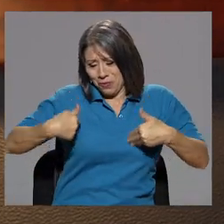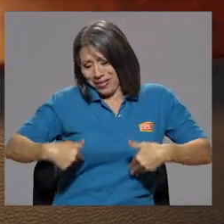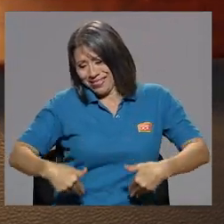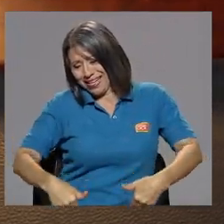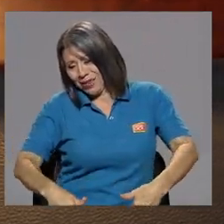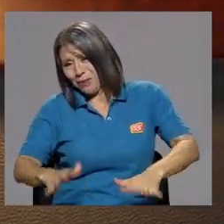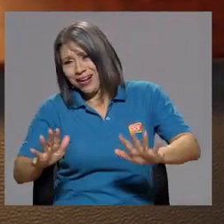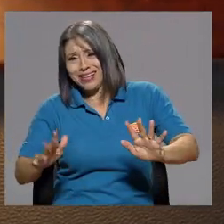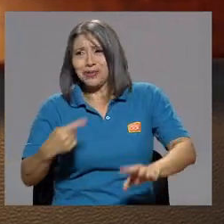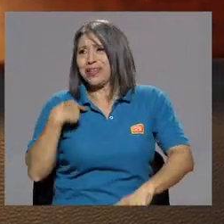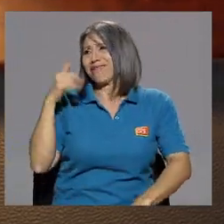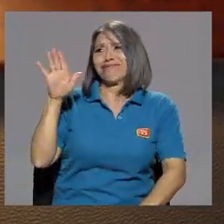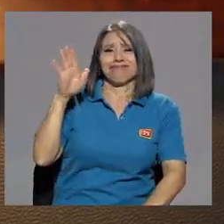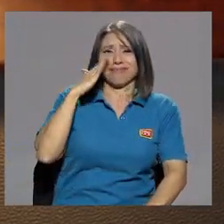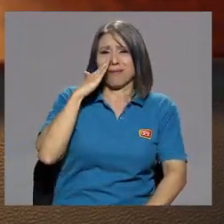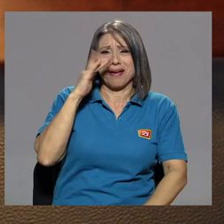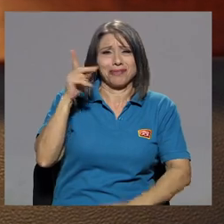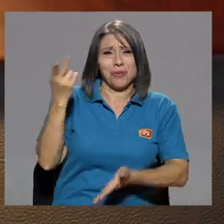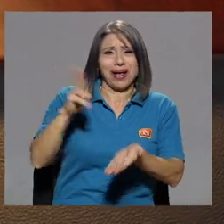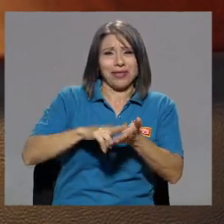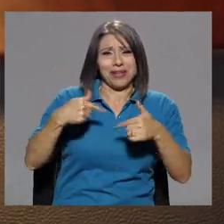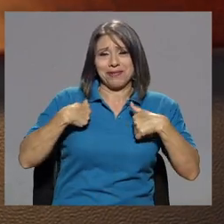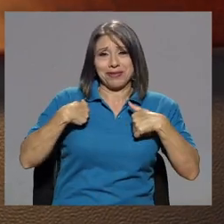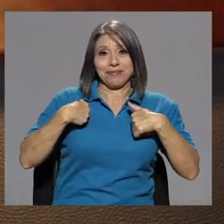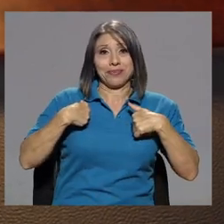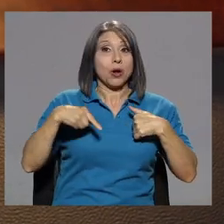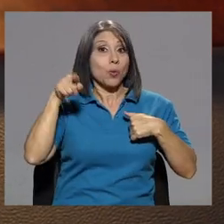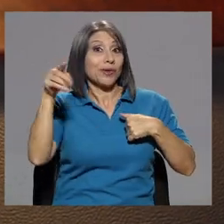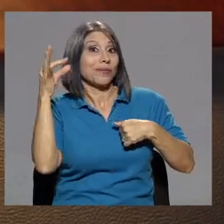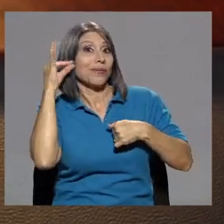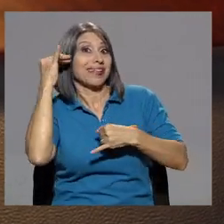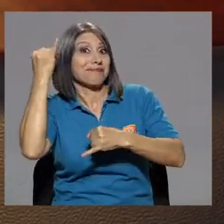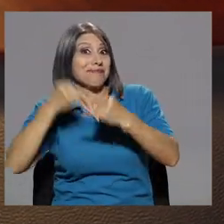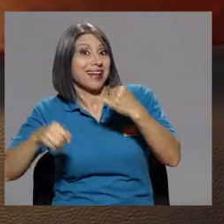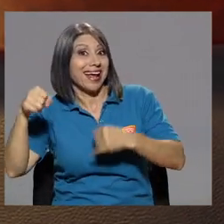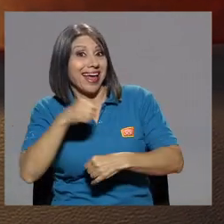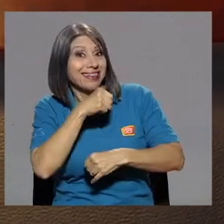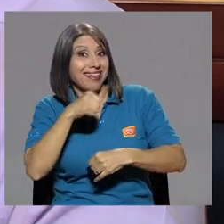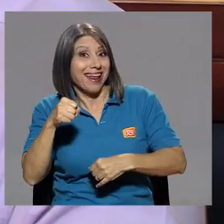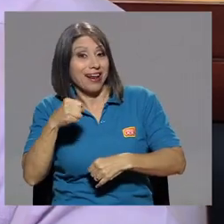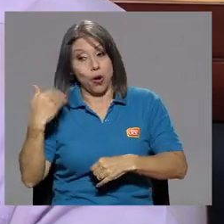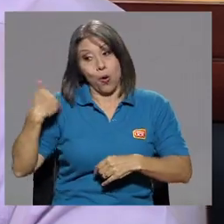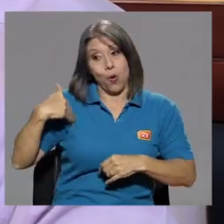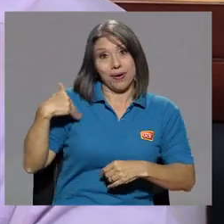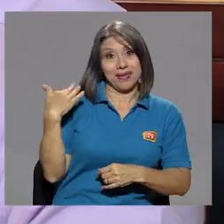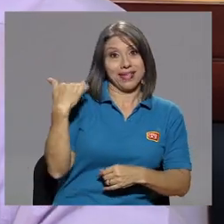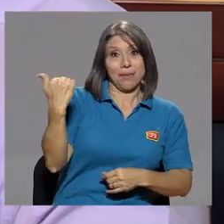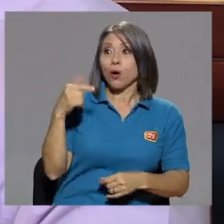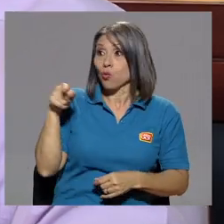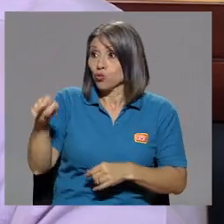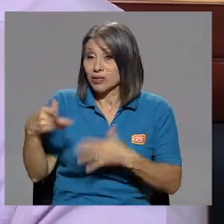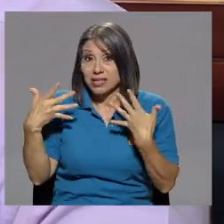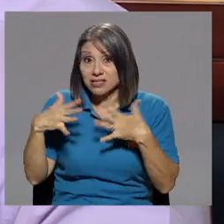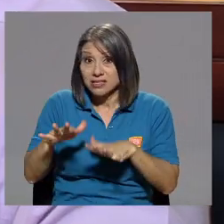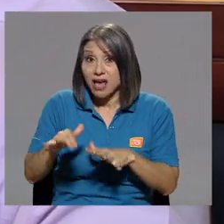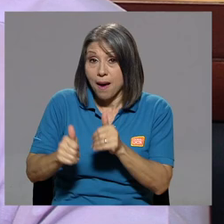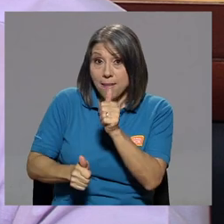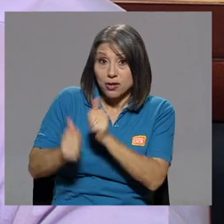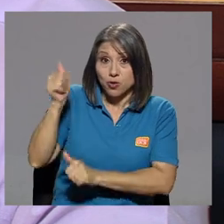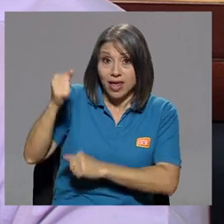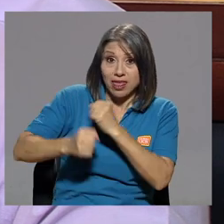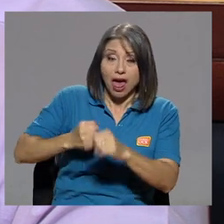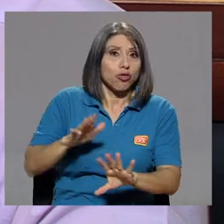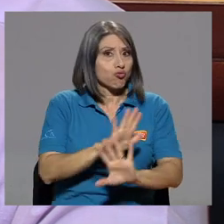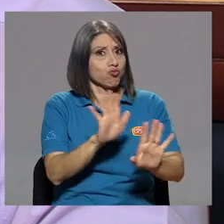Mamá, no me contrataron. Cuando termina de cantar, ya me llama Freddy. Usted no tenía mayoría de edad todavía. No,